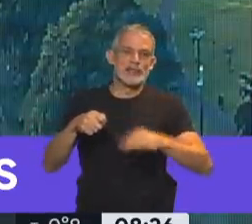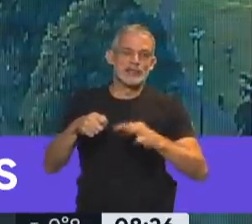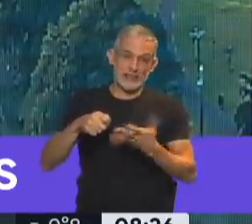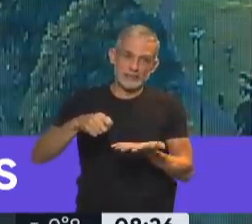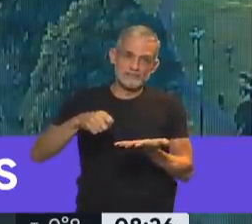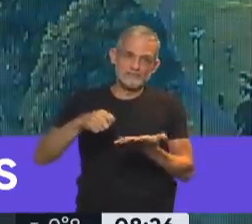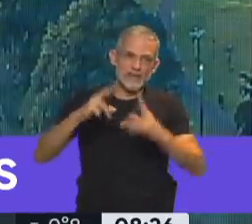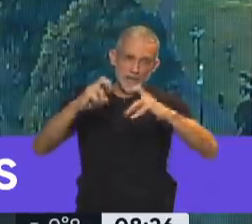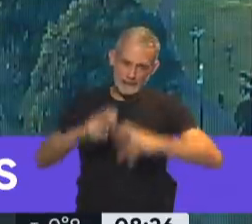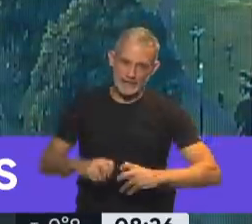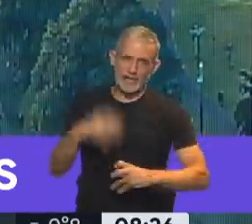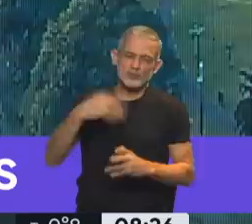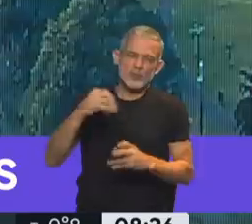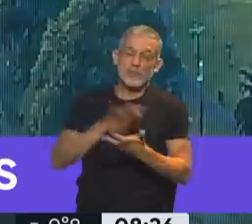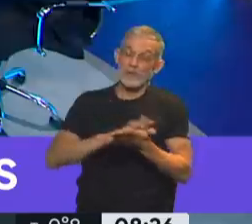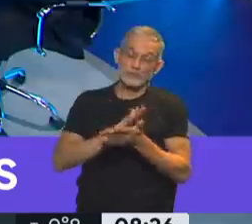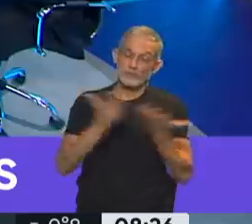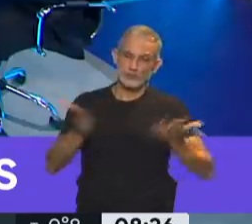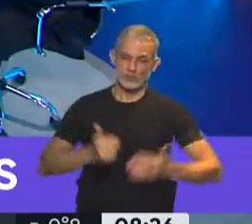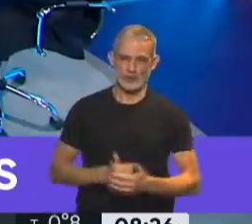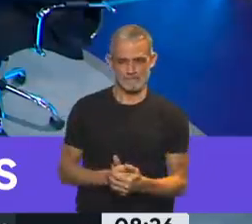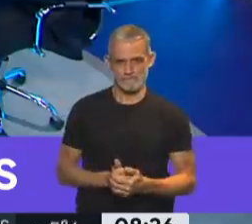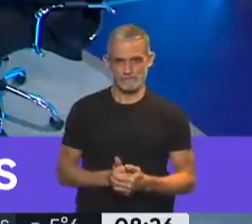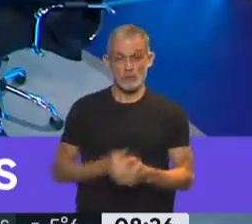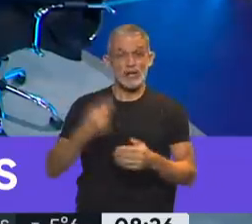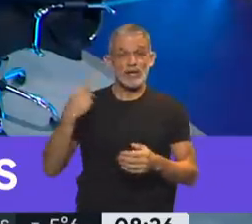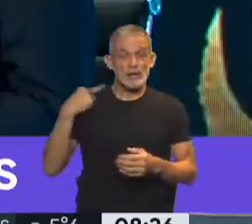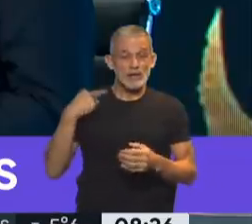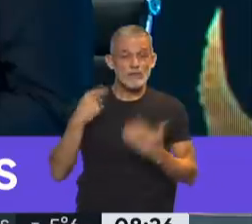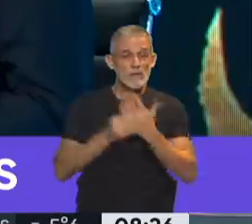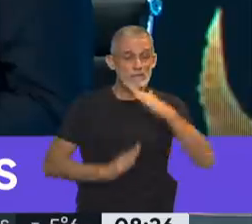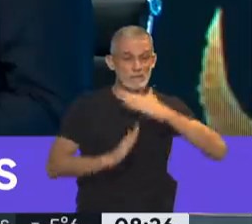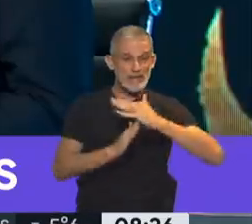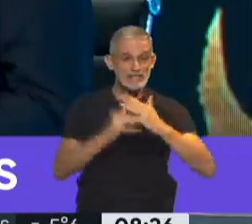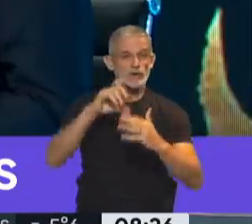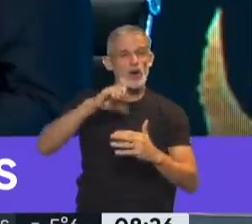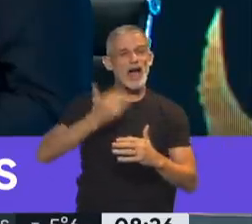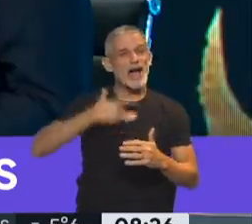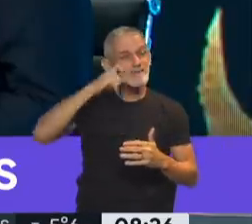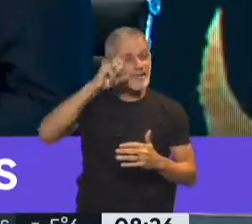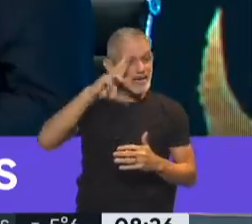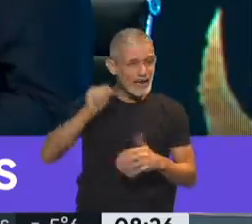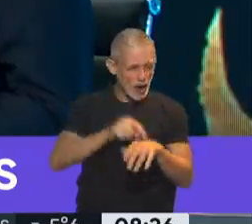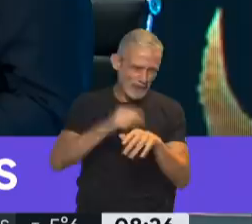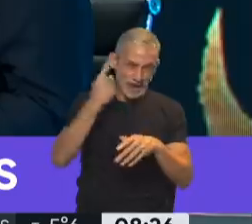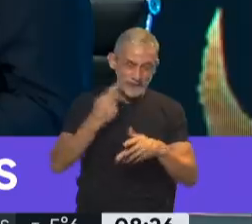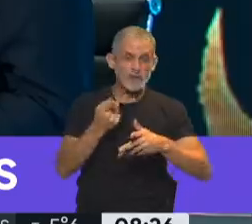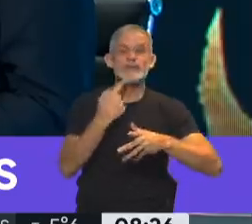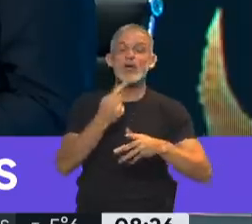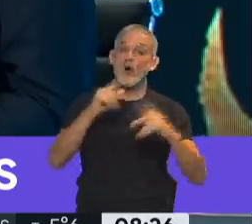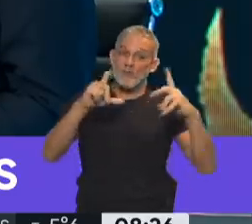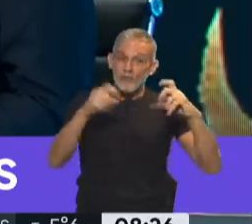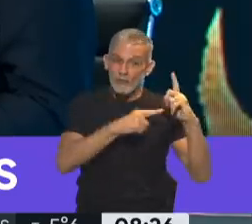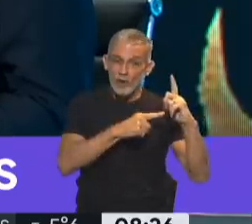parte de la investigación solucionada. Reiteramos al jefe de gabinete, Santiago Cafiero, quien indicó hace instantes nada más, que la foto